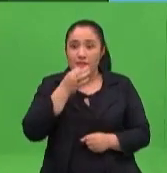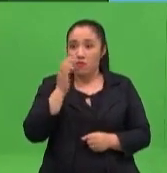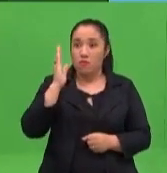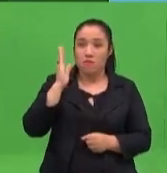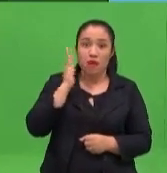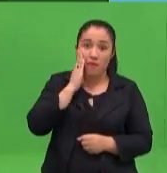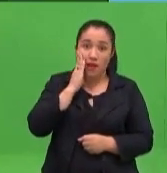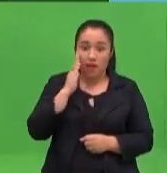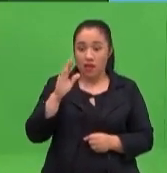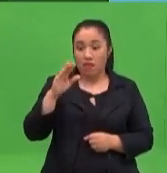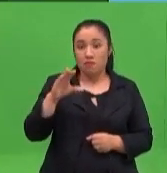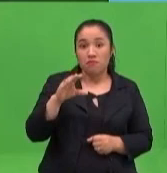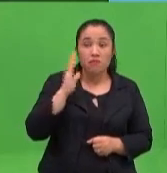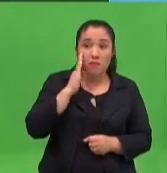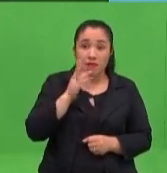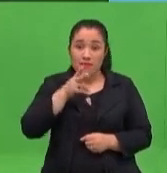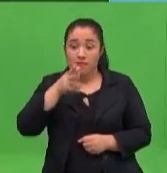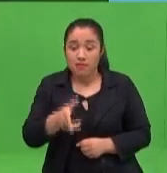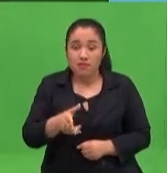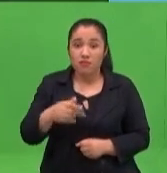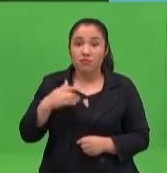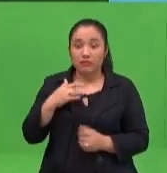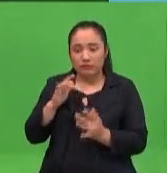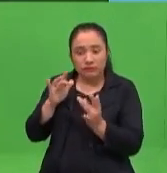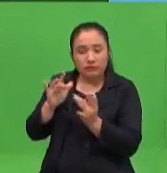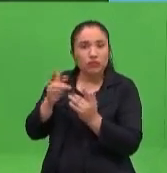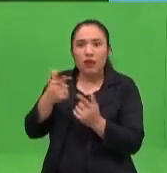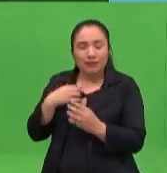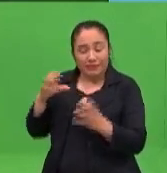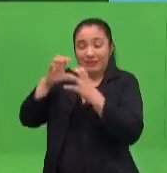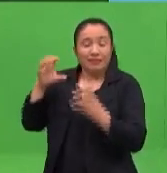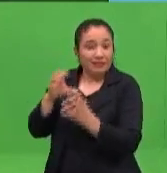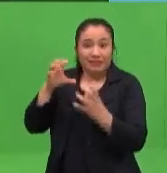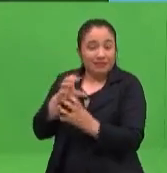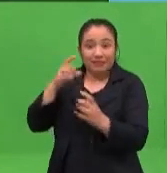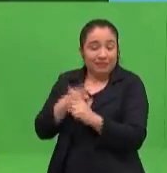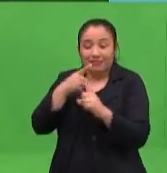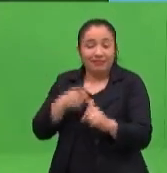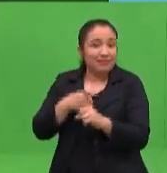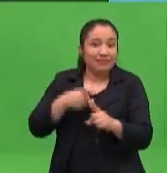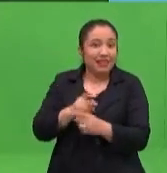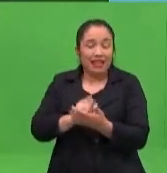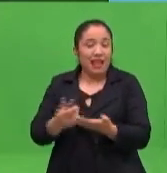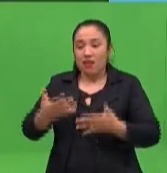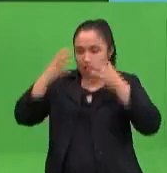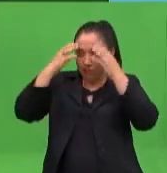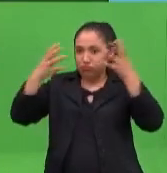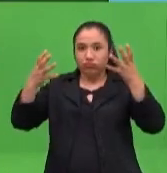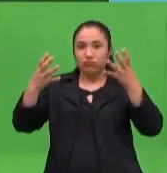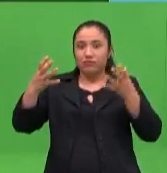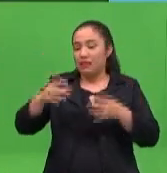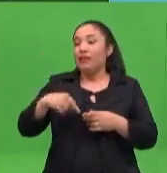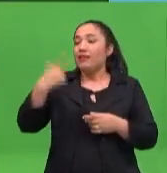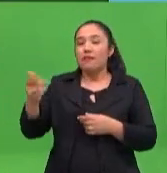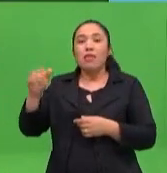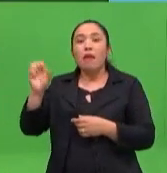lo mejor es el papá, o a lo mejor es el hermano adolescente. O el tío. él yo me llevo re bien, o el tío o la tía que está en la casa, ¿verdad?